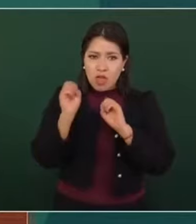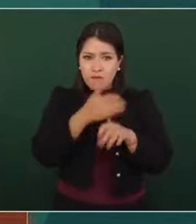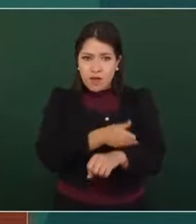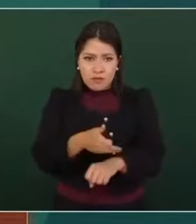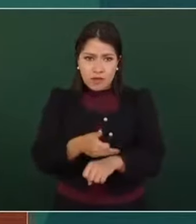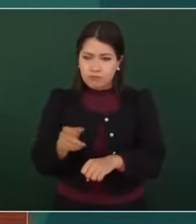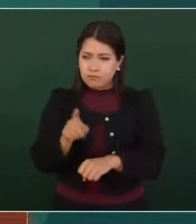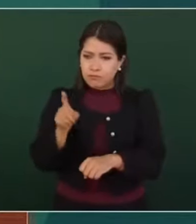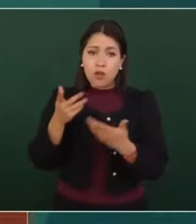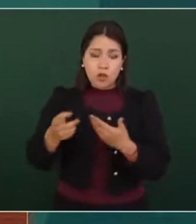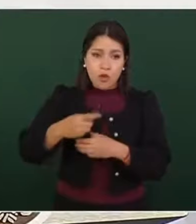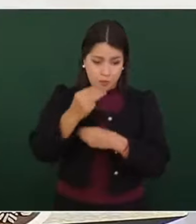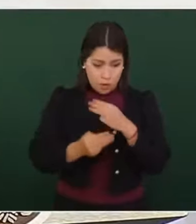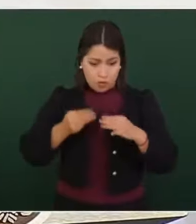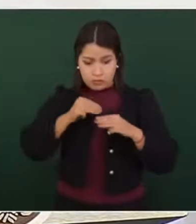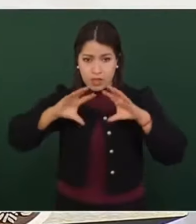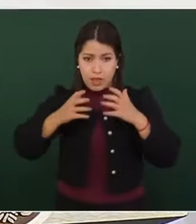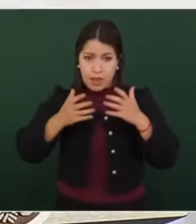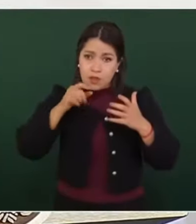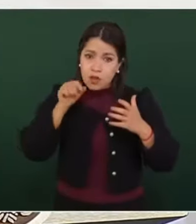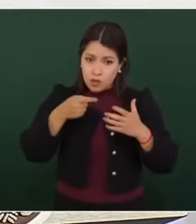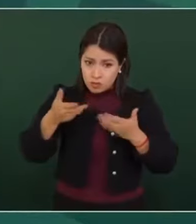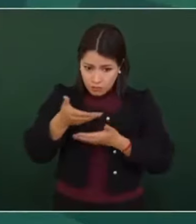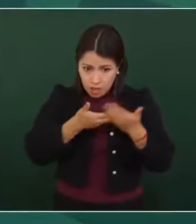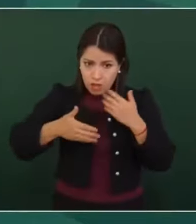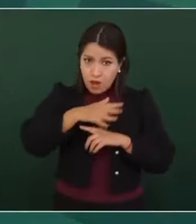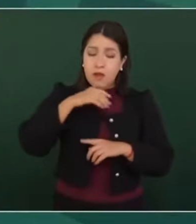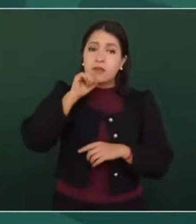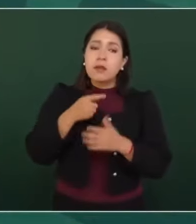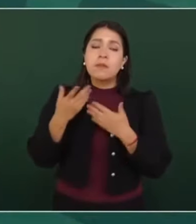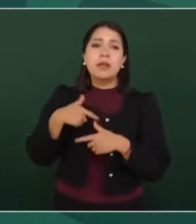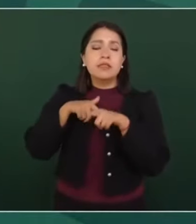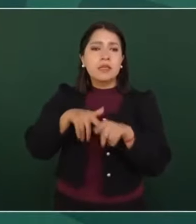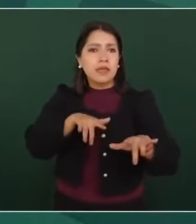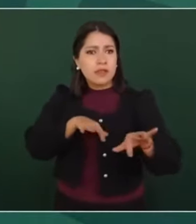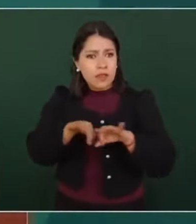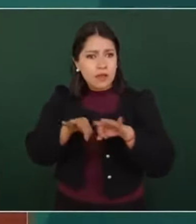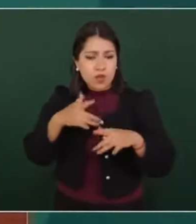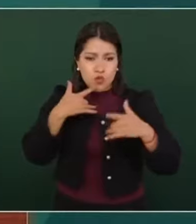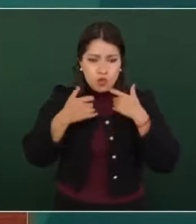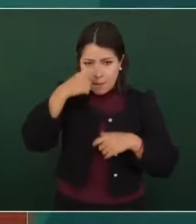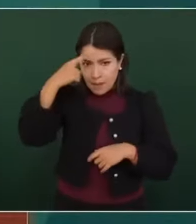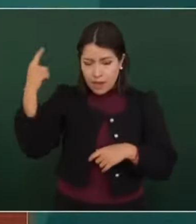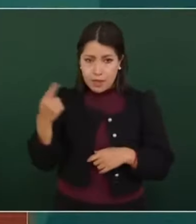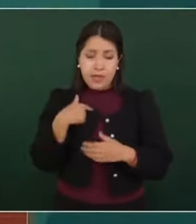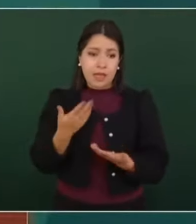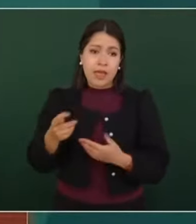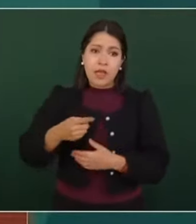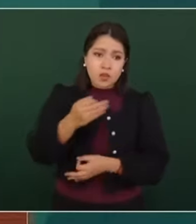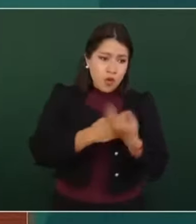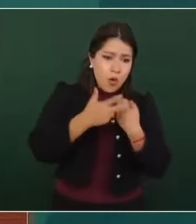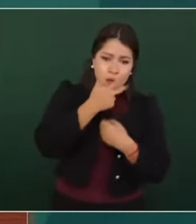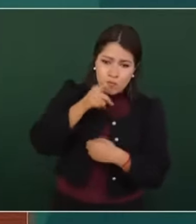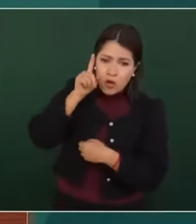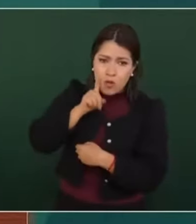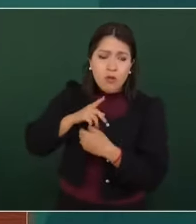que nuestra esfera está en el mundo todo. Presidente, compañeras y amigas, persistiremos en la labor para que el mundo sea la esfera de todas y todos. No se trata